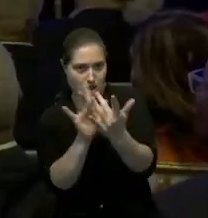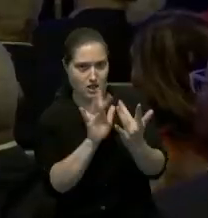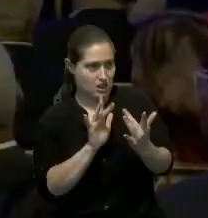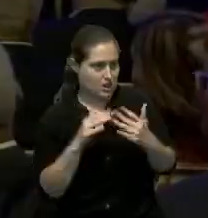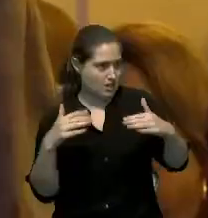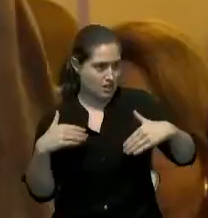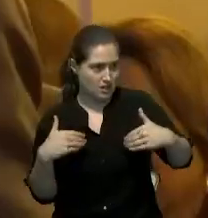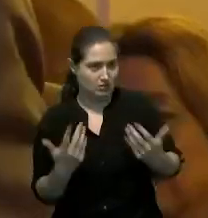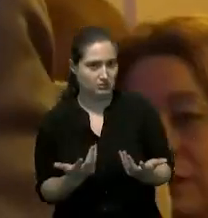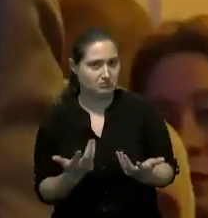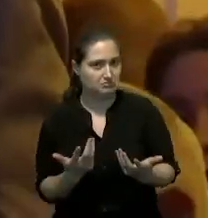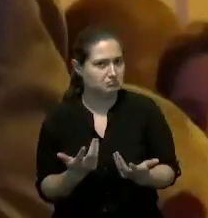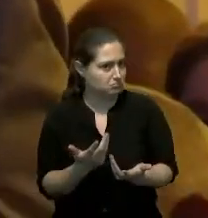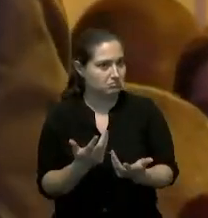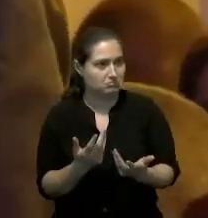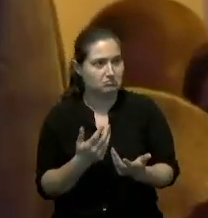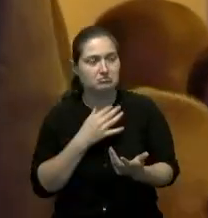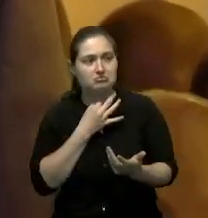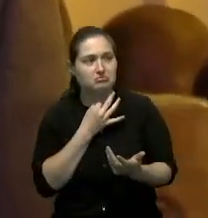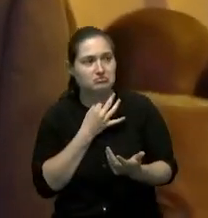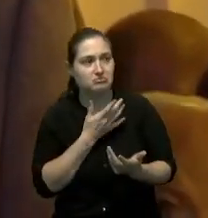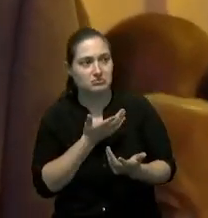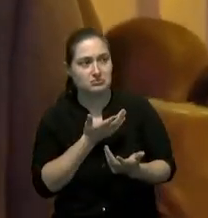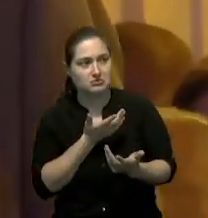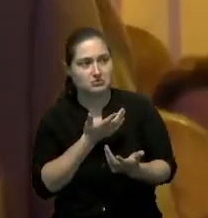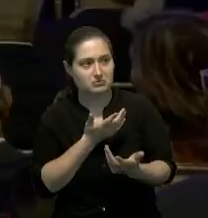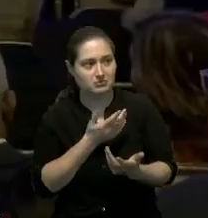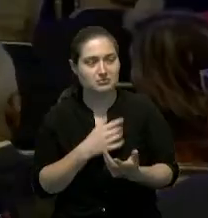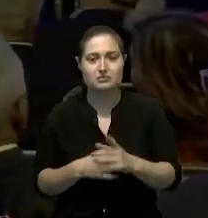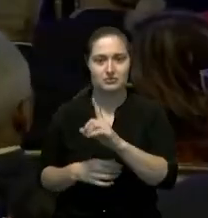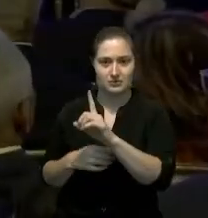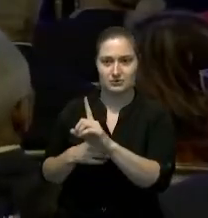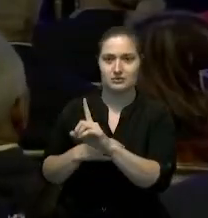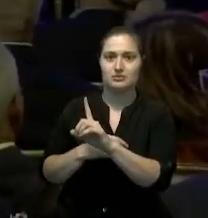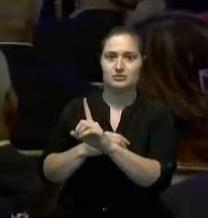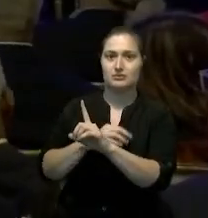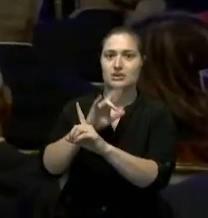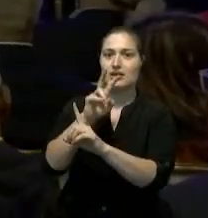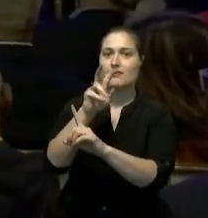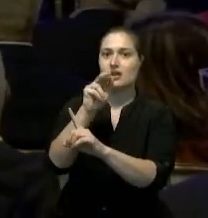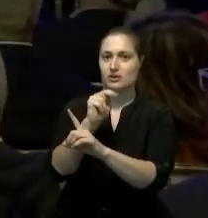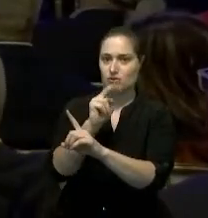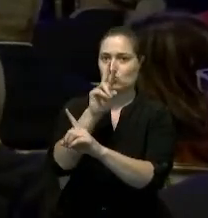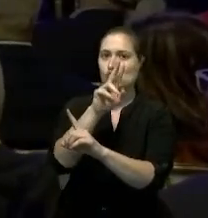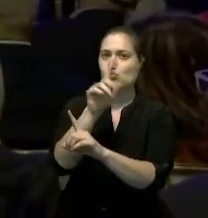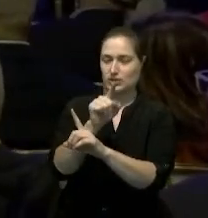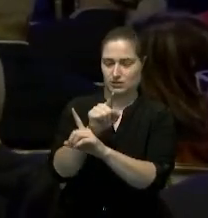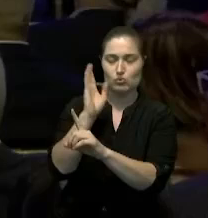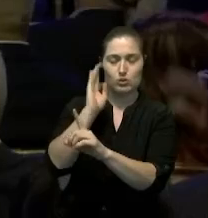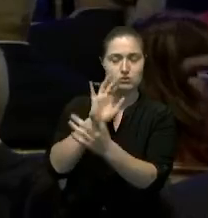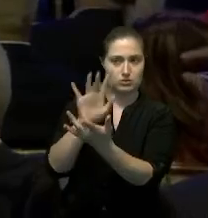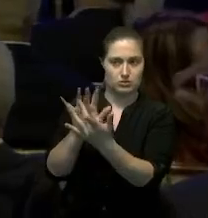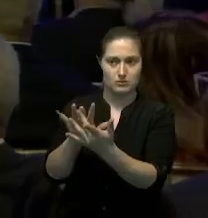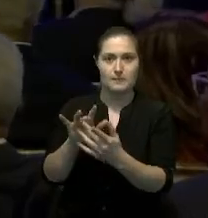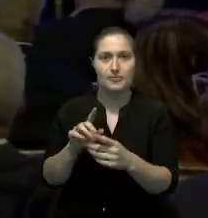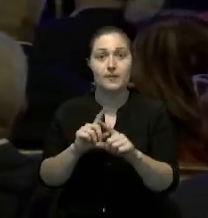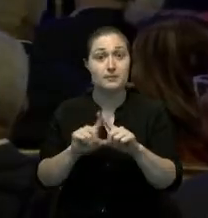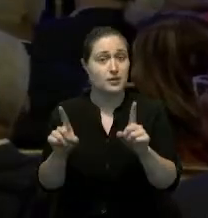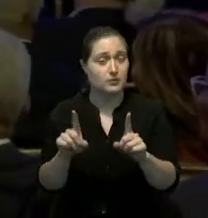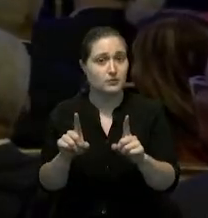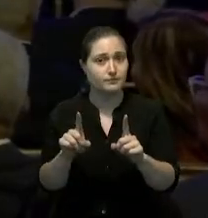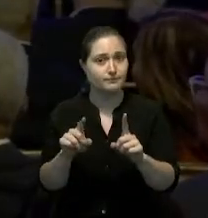quisiéramos saber si usted no le vamos a decir a Iván Ruiz que lo contacte básicamente yo piso que él lo hará